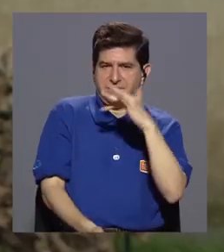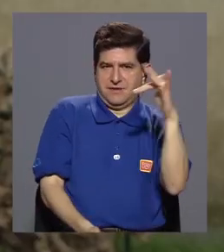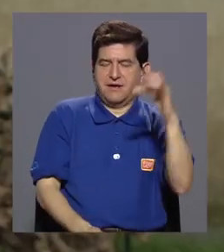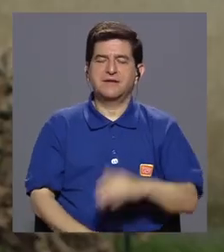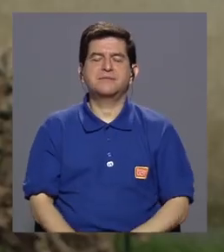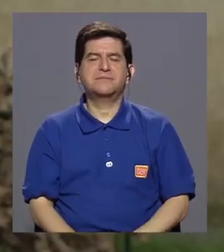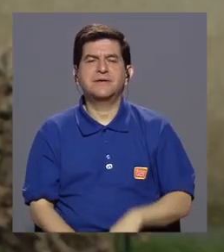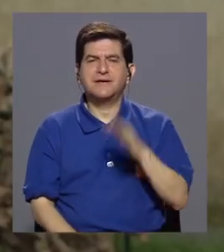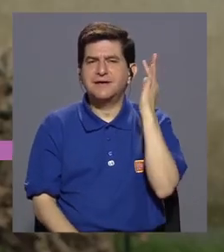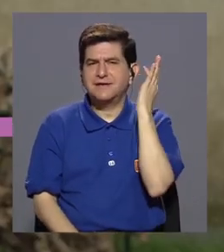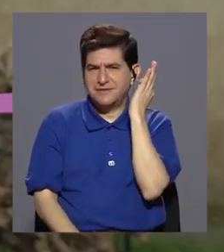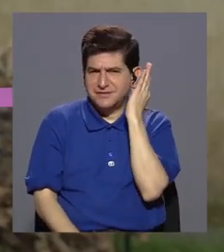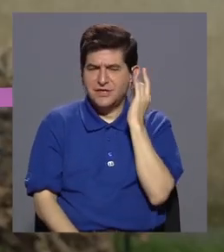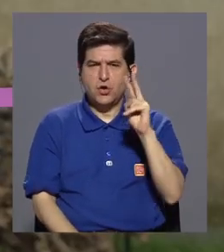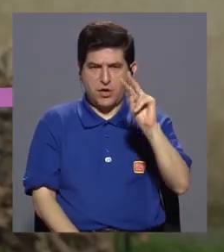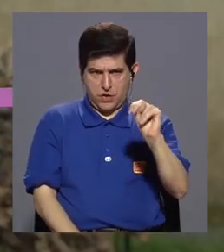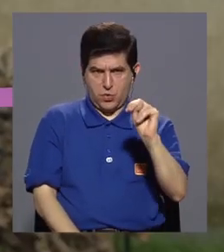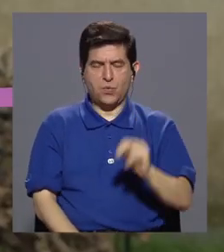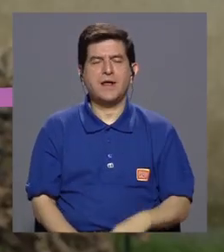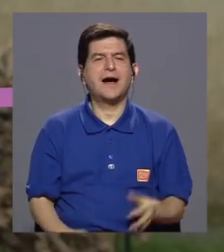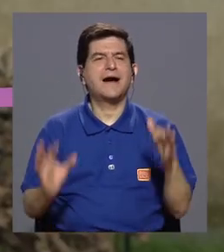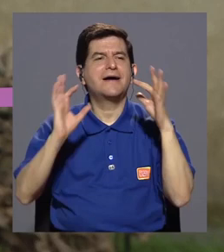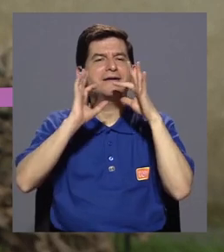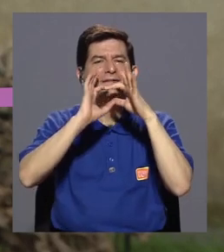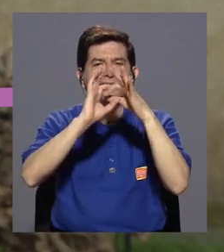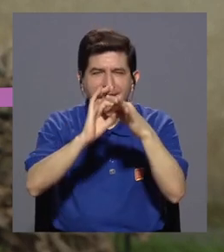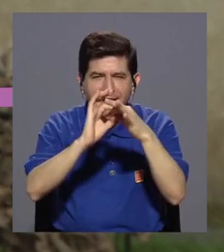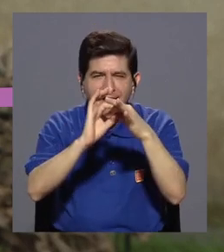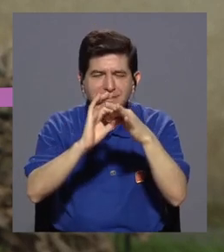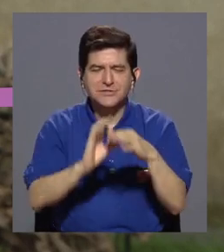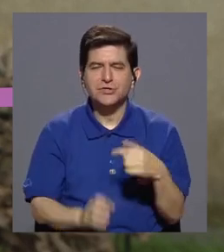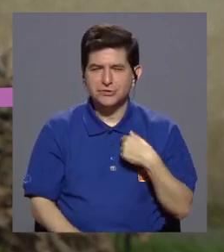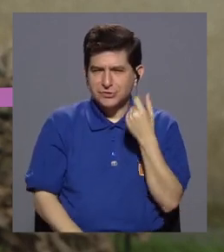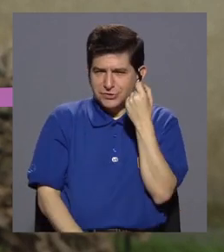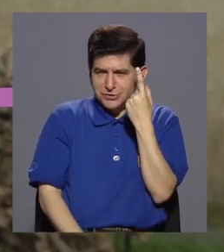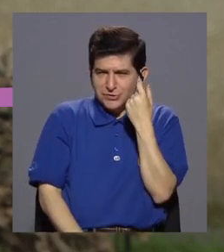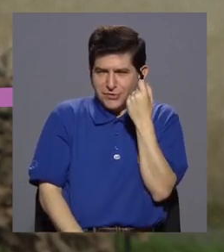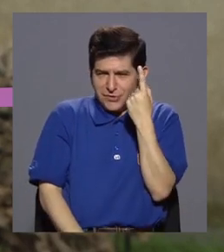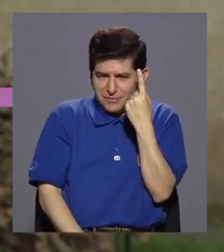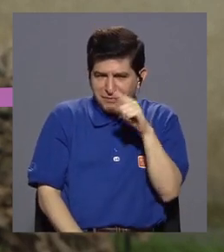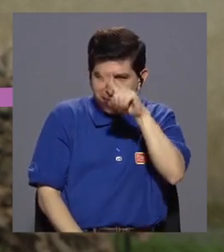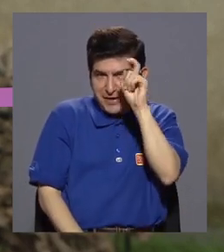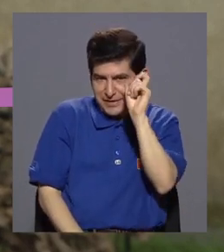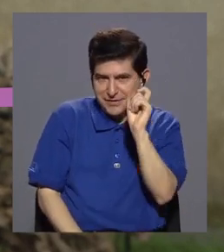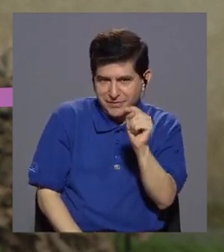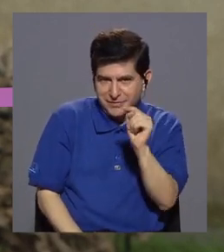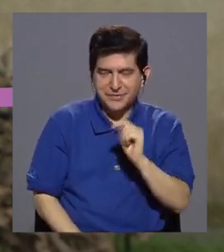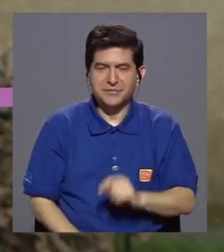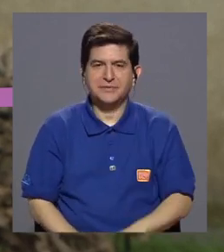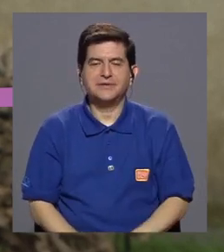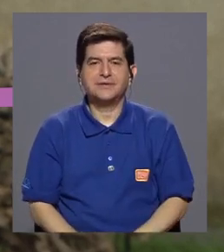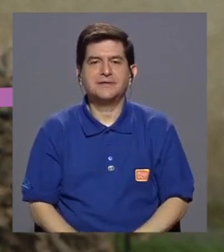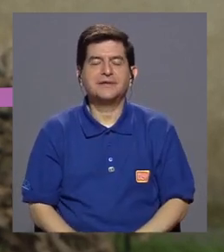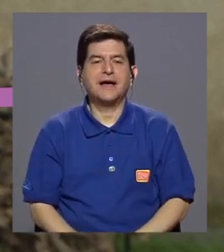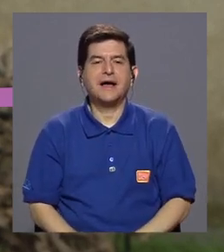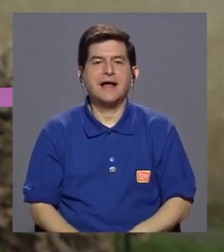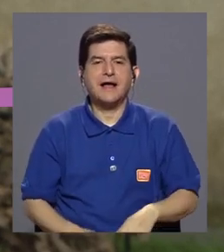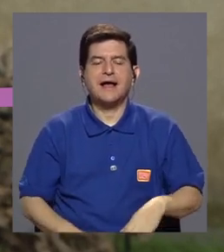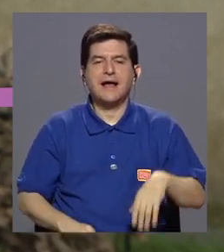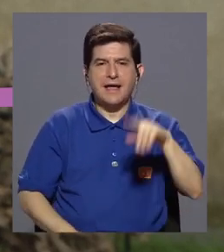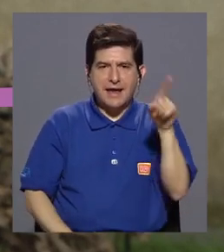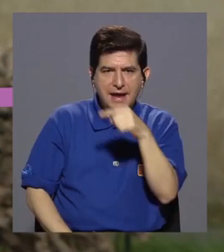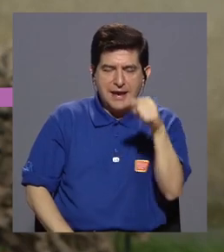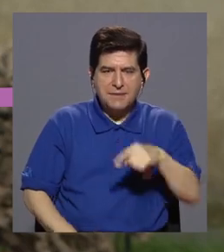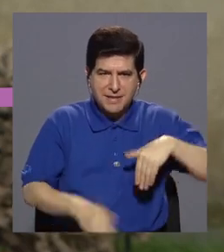Doña Nuria, ¿cuál es la relación, a ver si me puedo entender con la pregunta, cuál es la relación entre el desbloqueo de